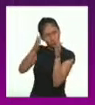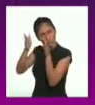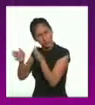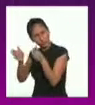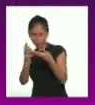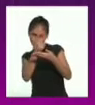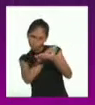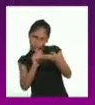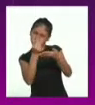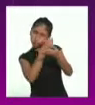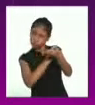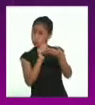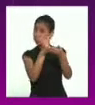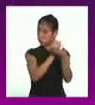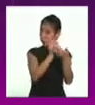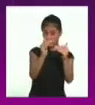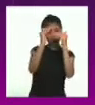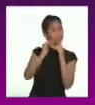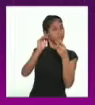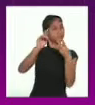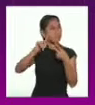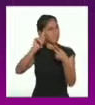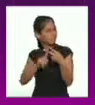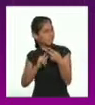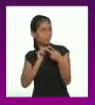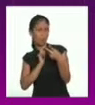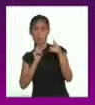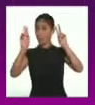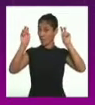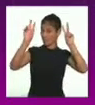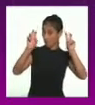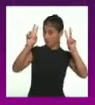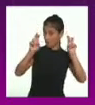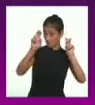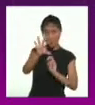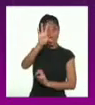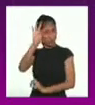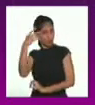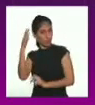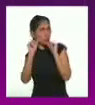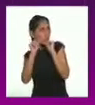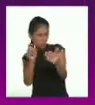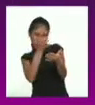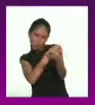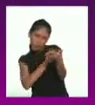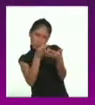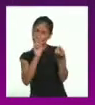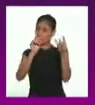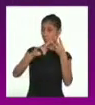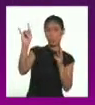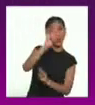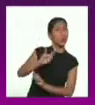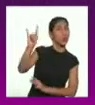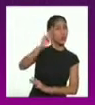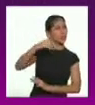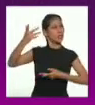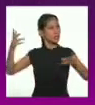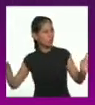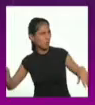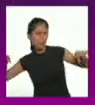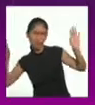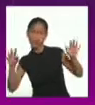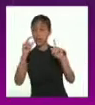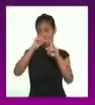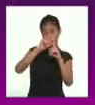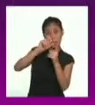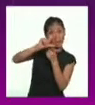en parrajos. Mantener el tema de la leyenda elegida. Usa adecuadamente